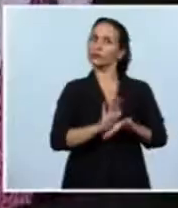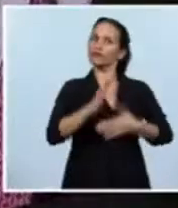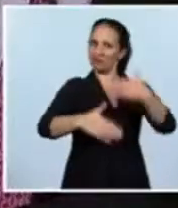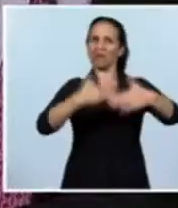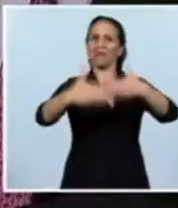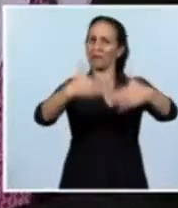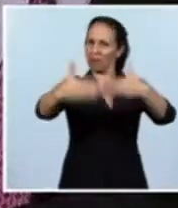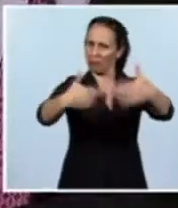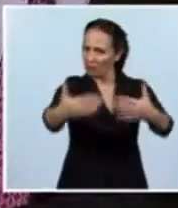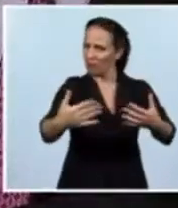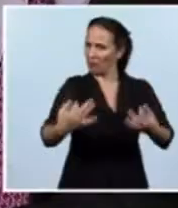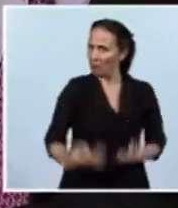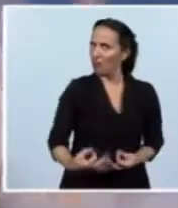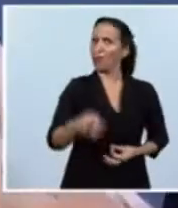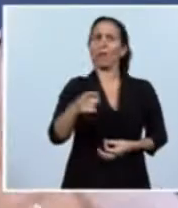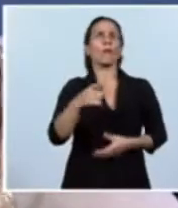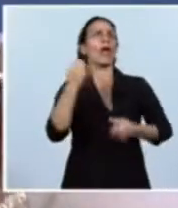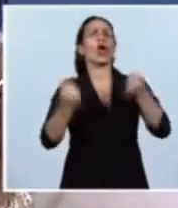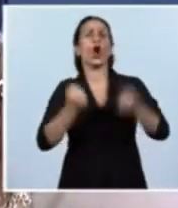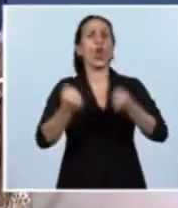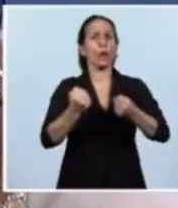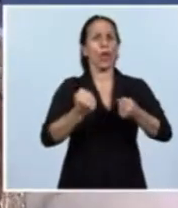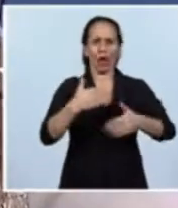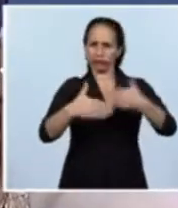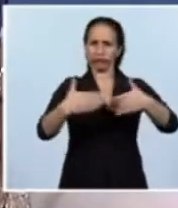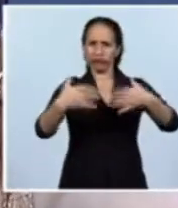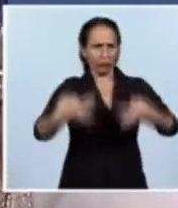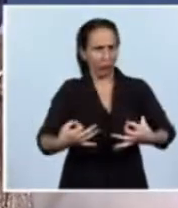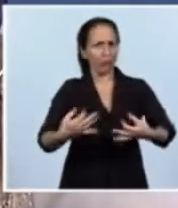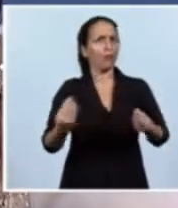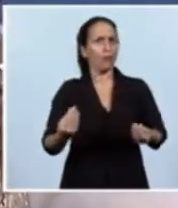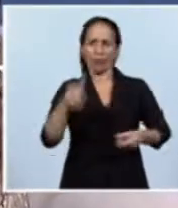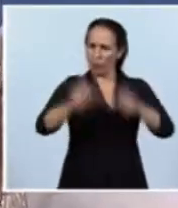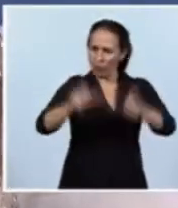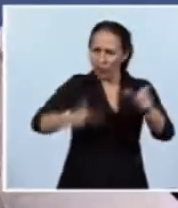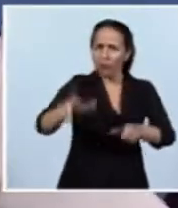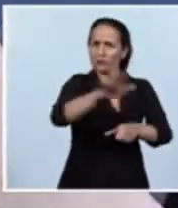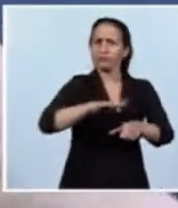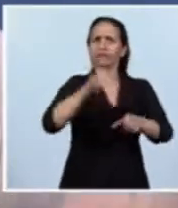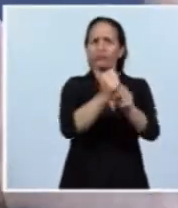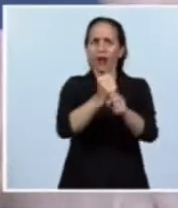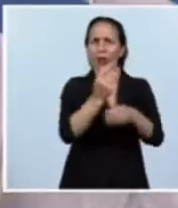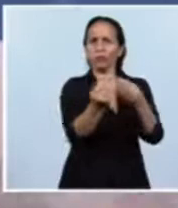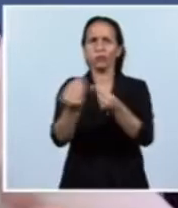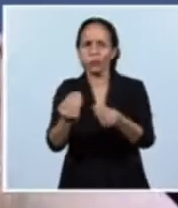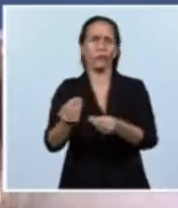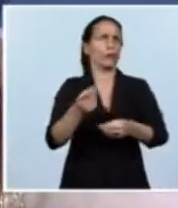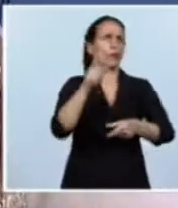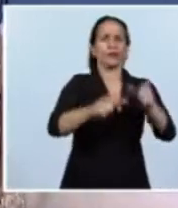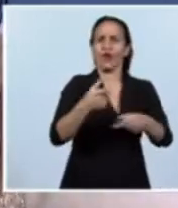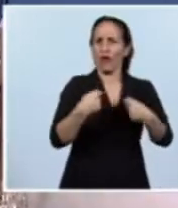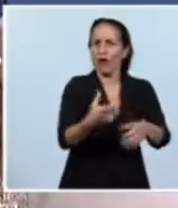que para hacer funcionar una economía, que para que la gente tenga trabajo, educación,